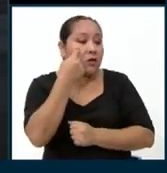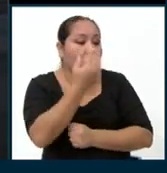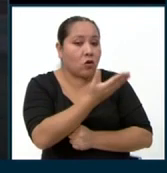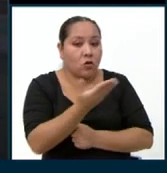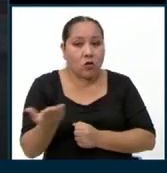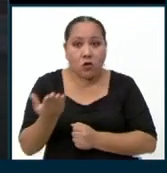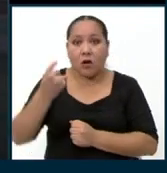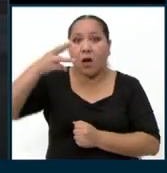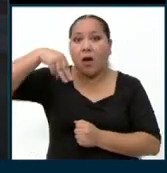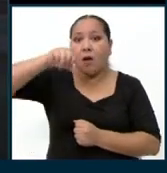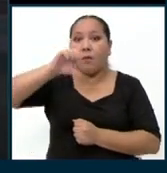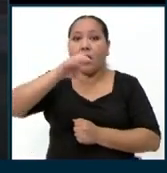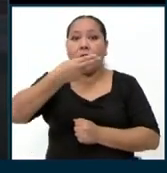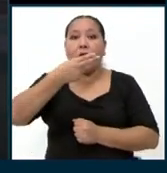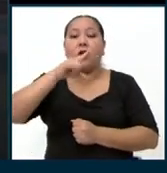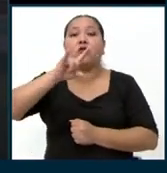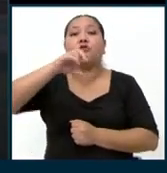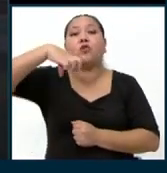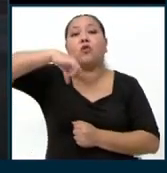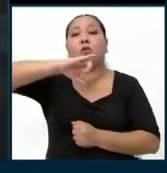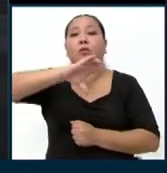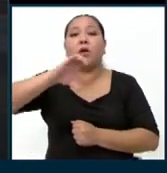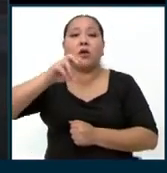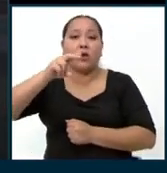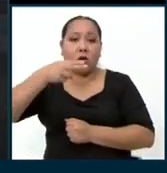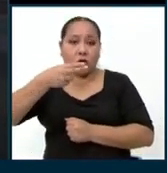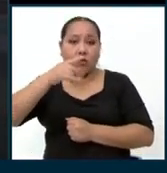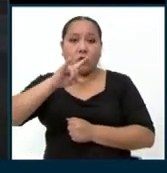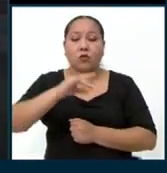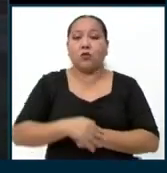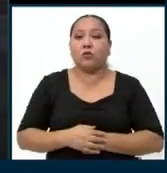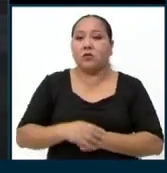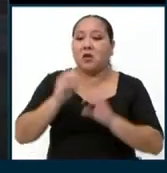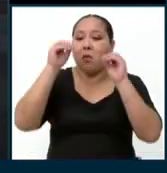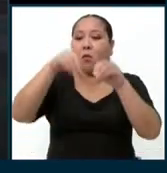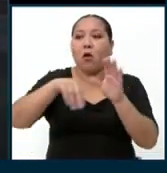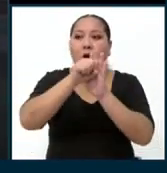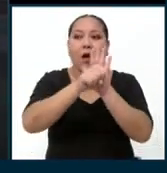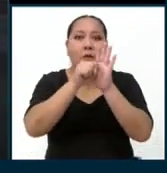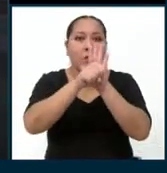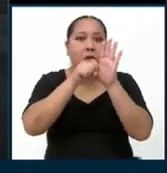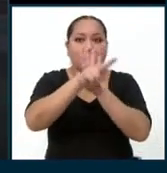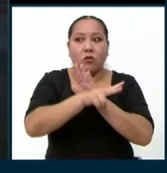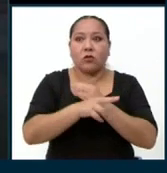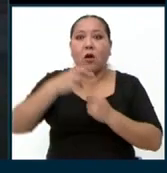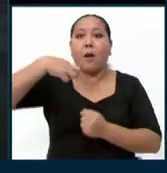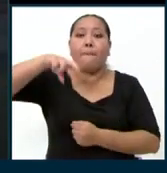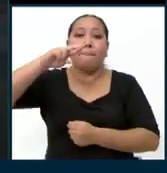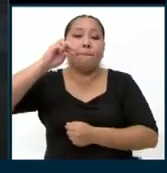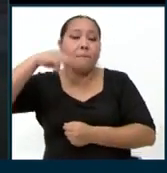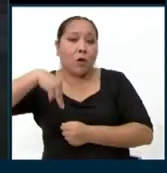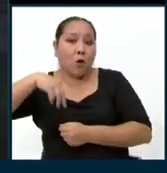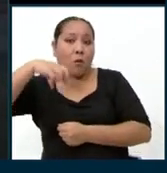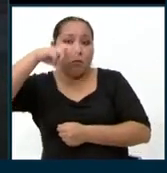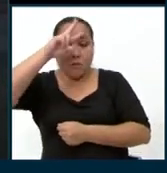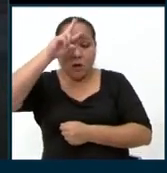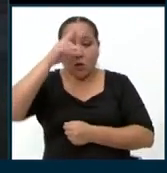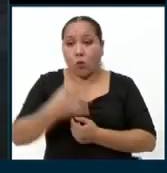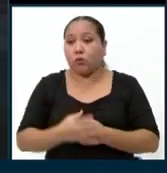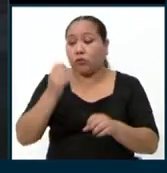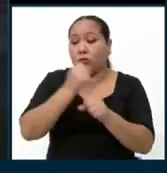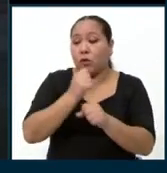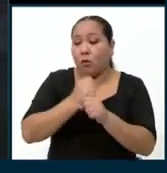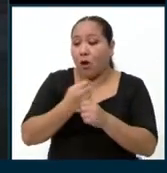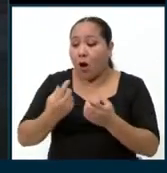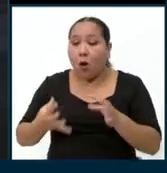Machu Picchu, que se haga unos videos como PromPerú, que trabajar con el sistema,